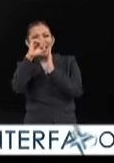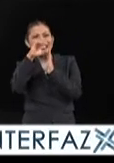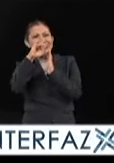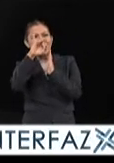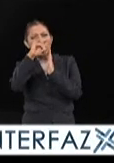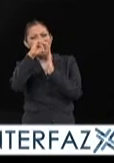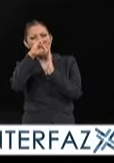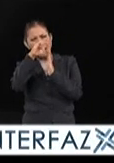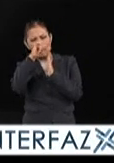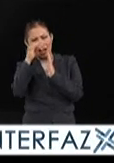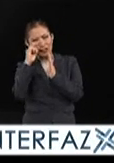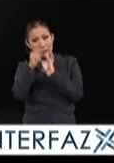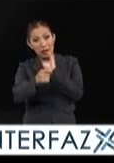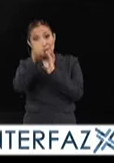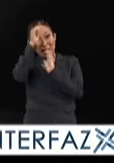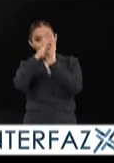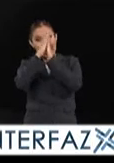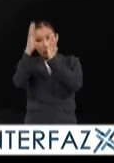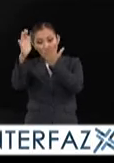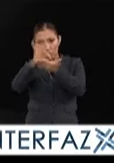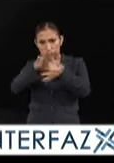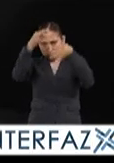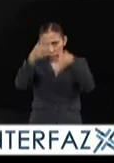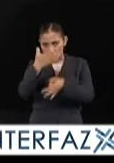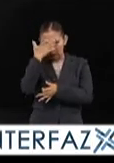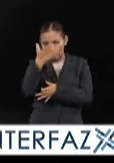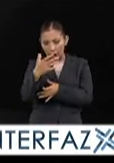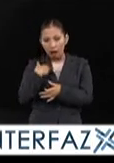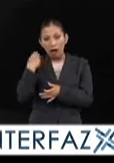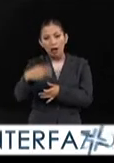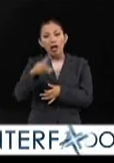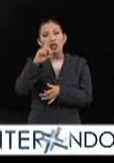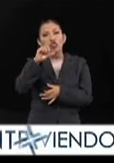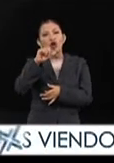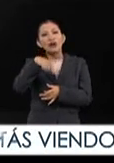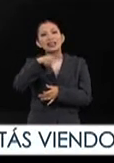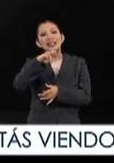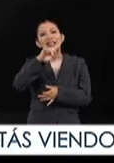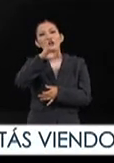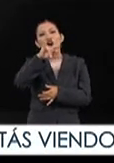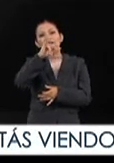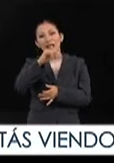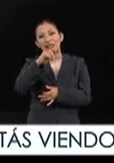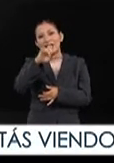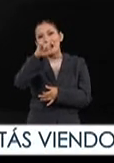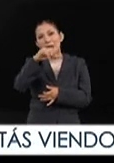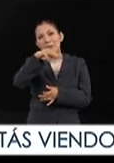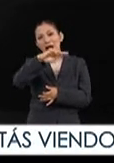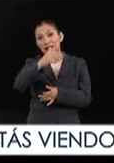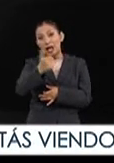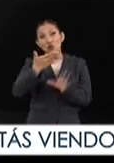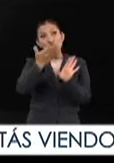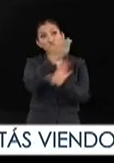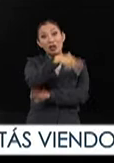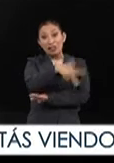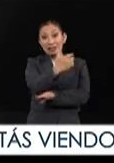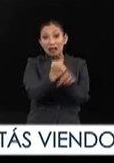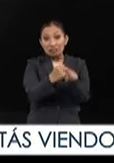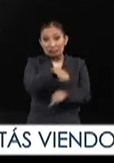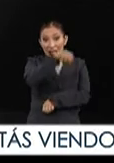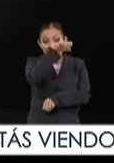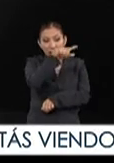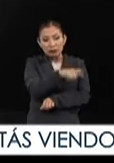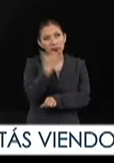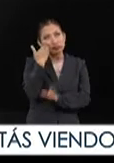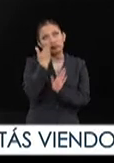recuerdo que mi primer libro que leí en forma fue Don Quijote de la Mancha cuando tenía 13 años y